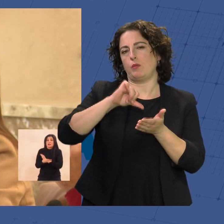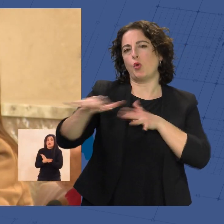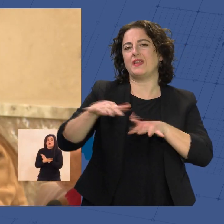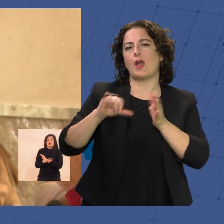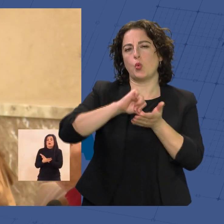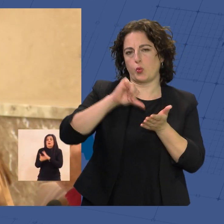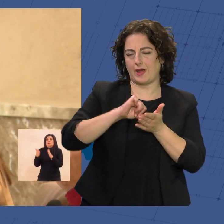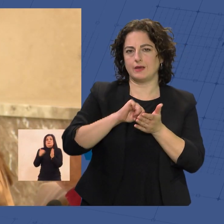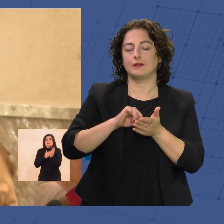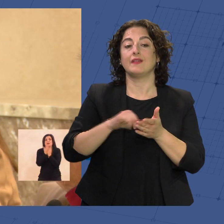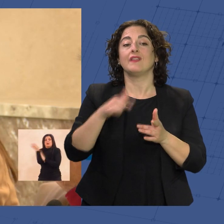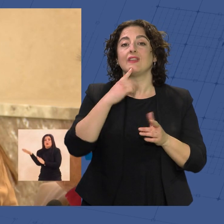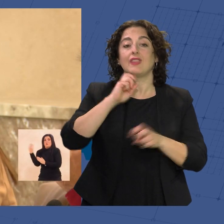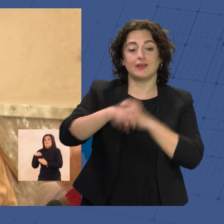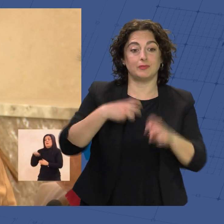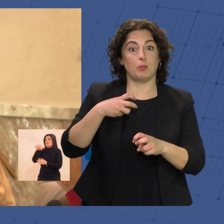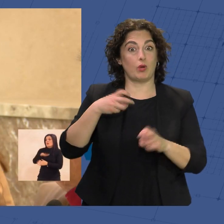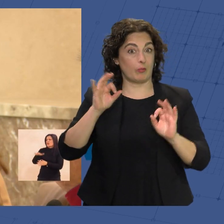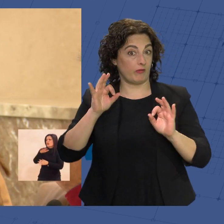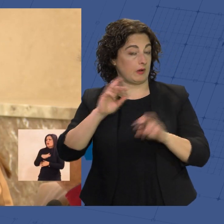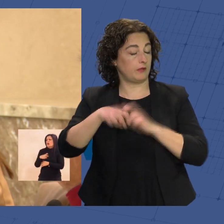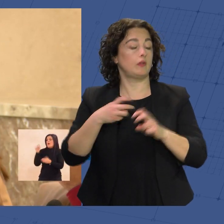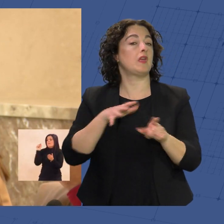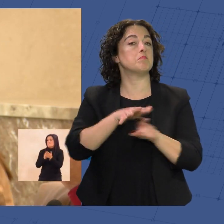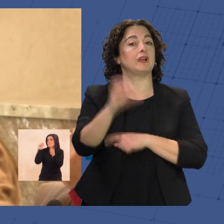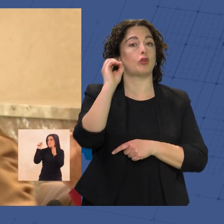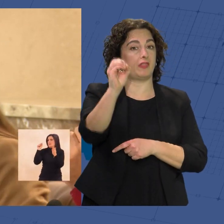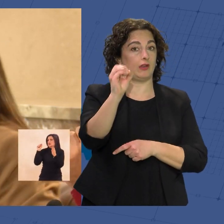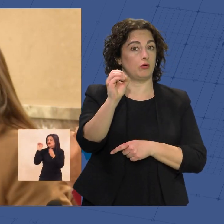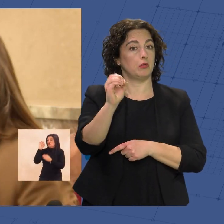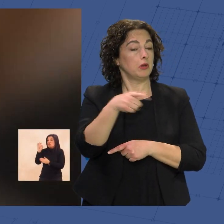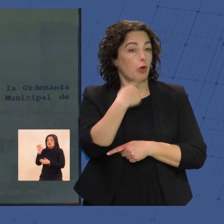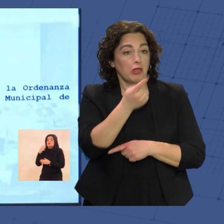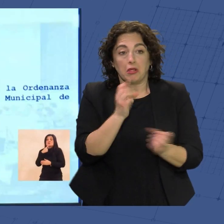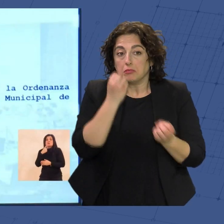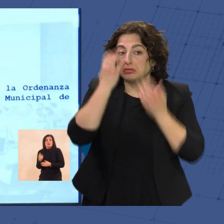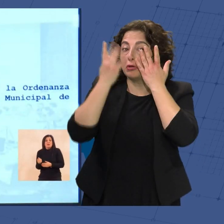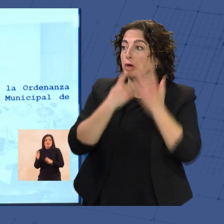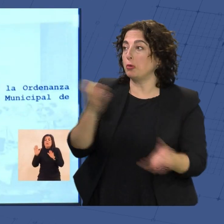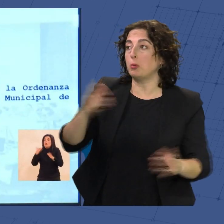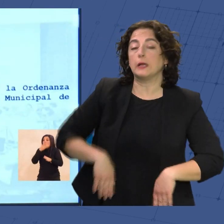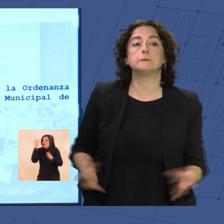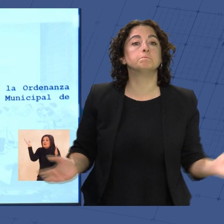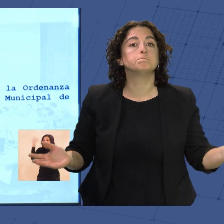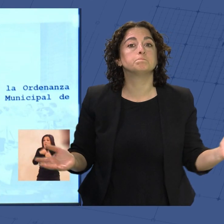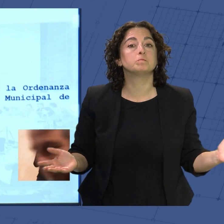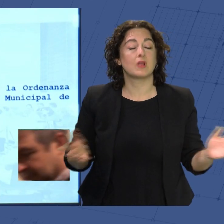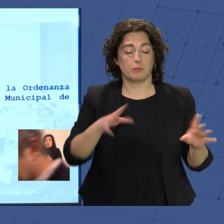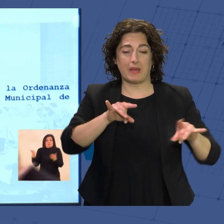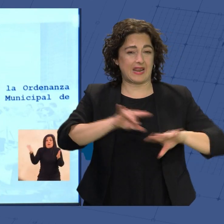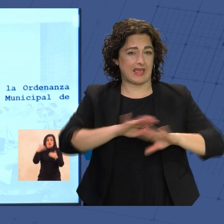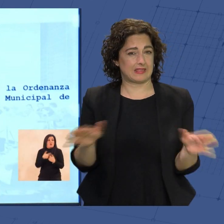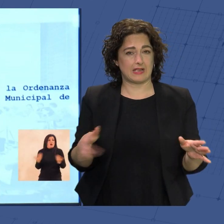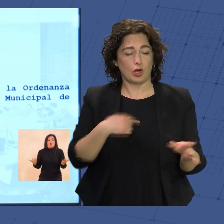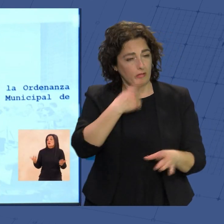de esta zona tenía impacto cero. Y además, lo dice y no se sonroja con ello. Es decir, que no sirve para nada. Y lo